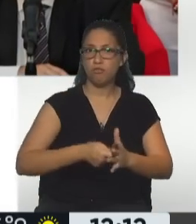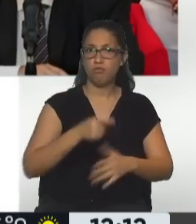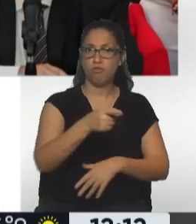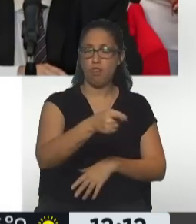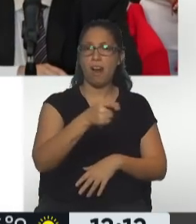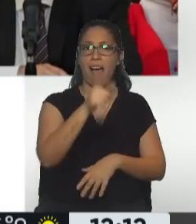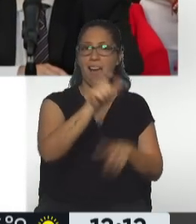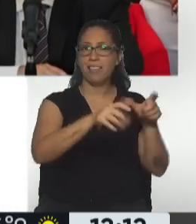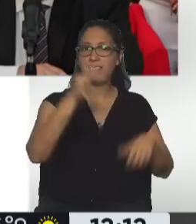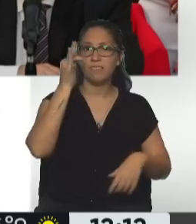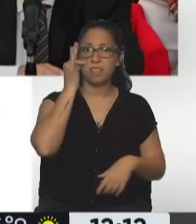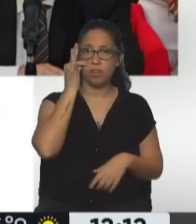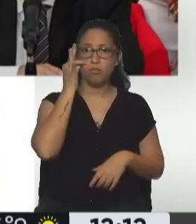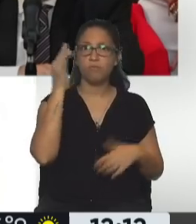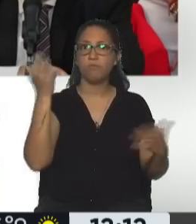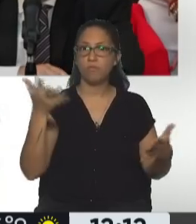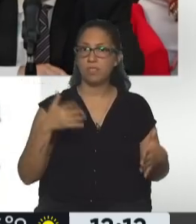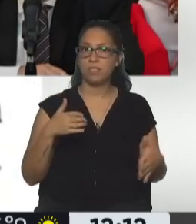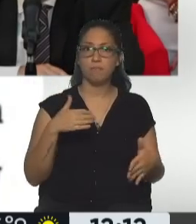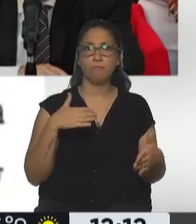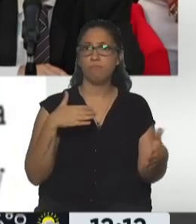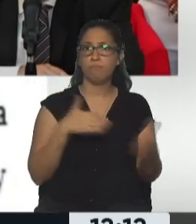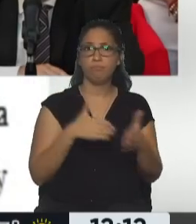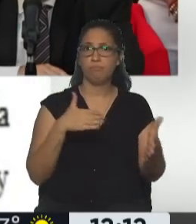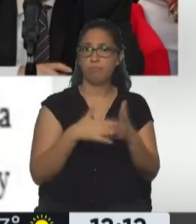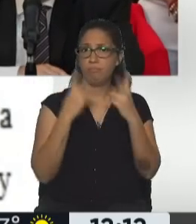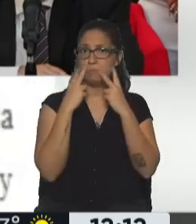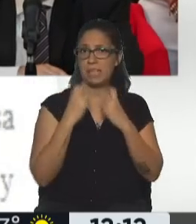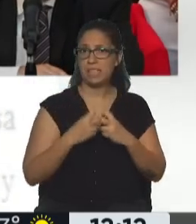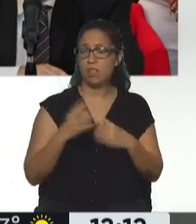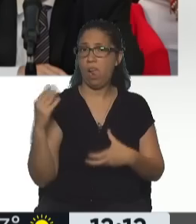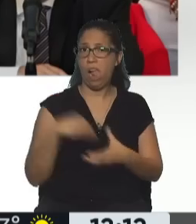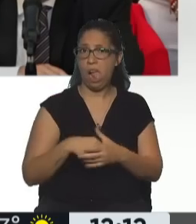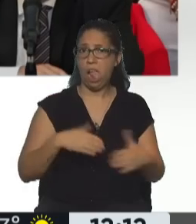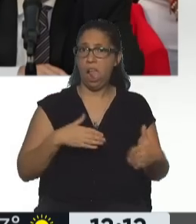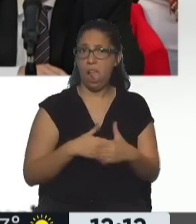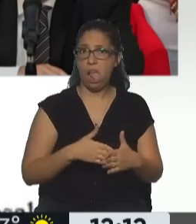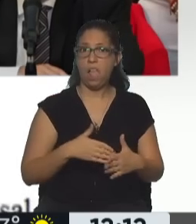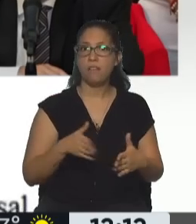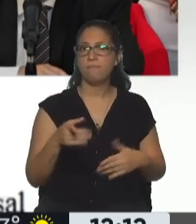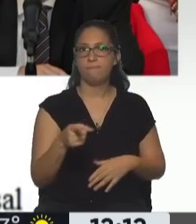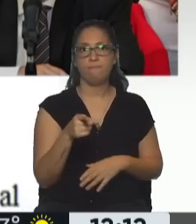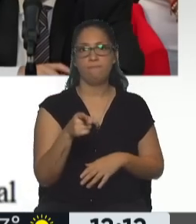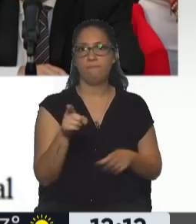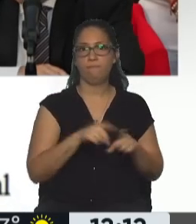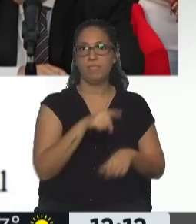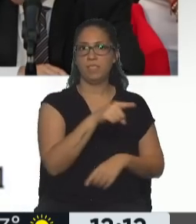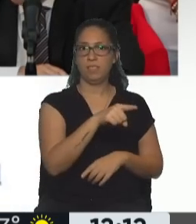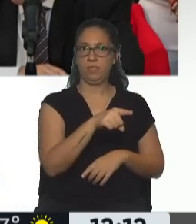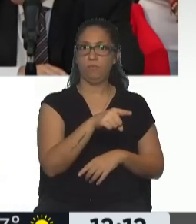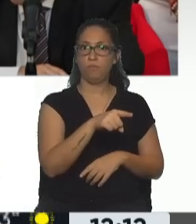Acá el entorpecimiento investigativo estaba claro, se inventaron un testigo que aportó